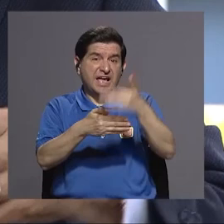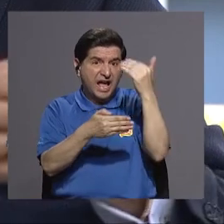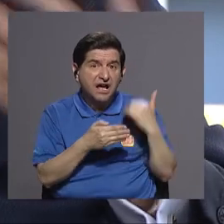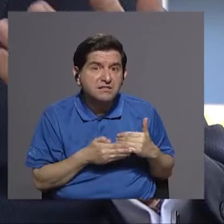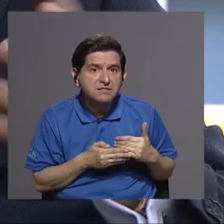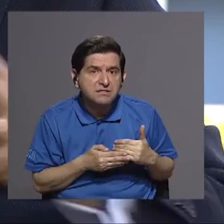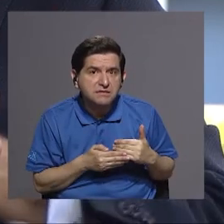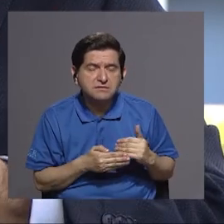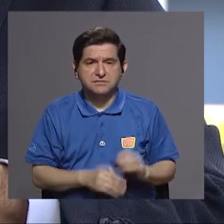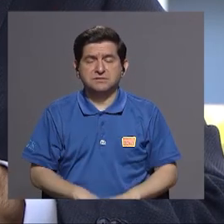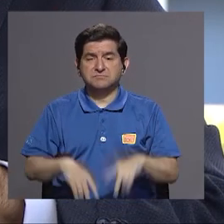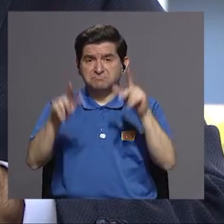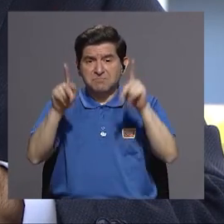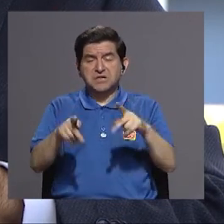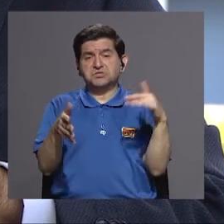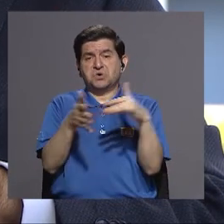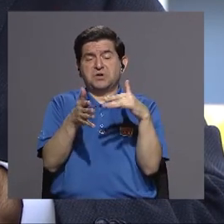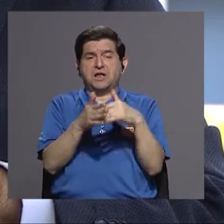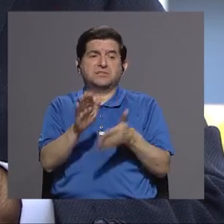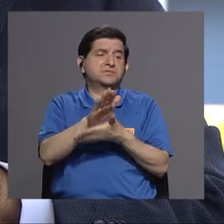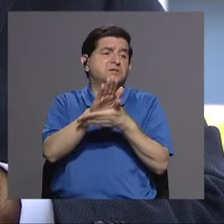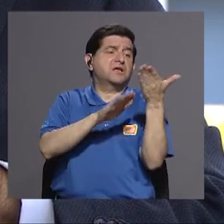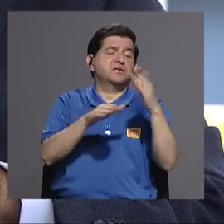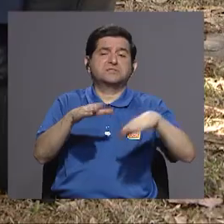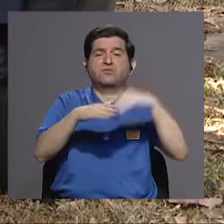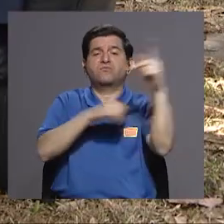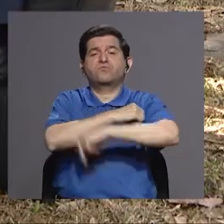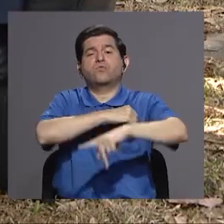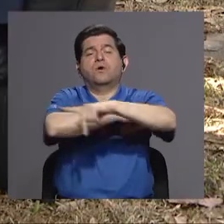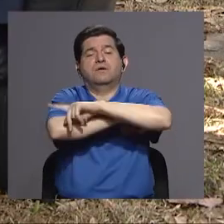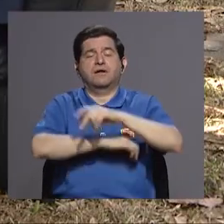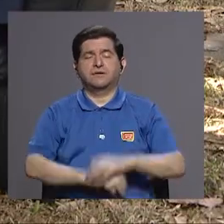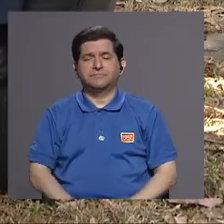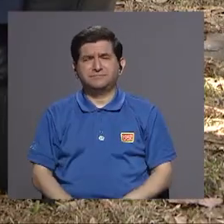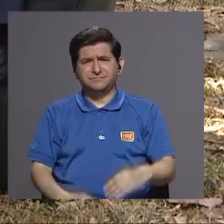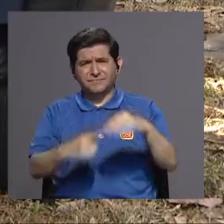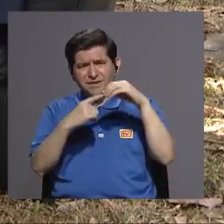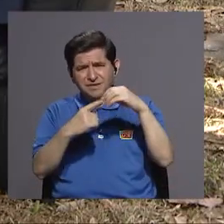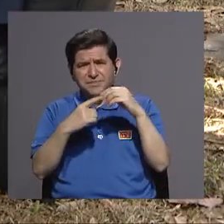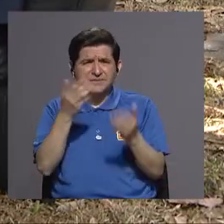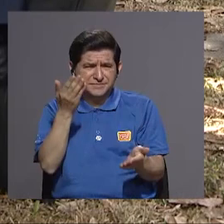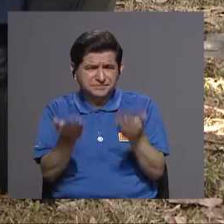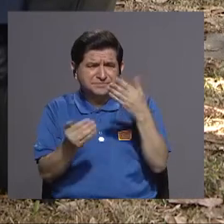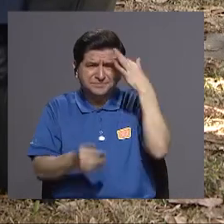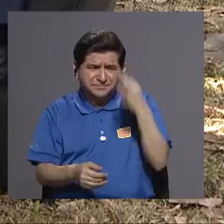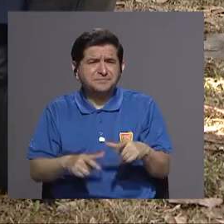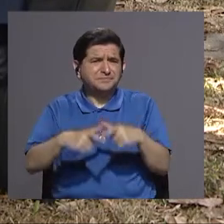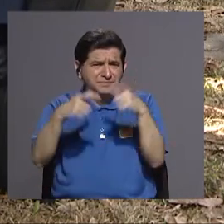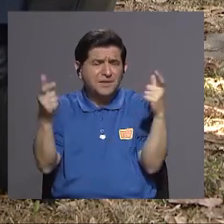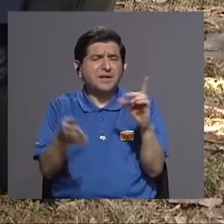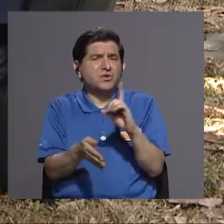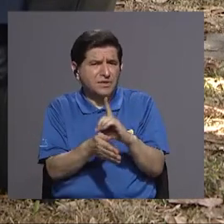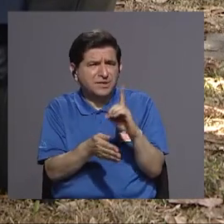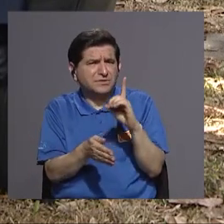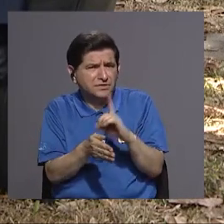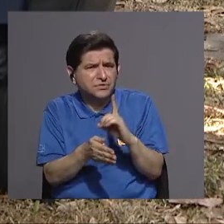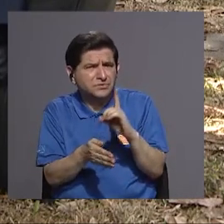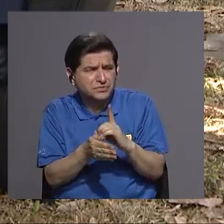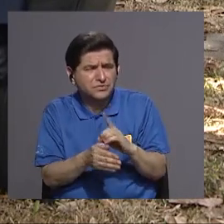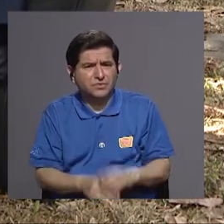de eso las personas que estudiaban tienen que irse fuera del país y bueno y principalmente todavía creo que la mayoría de los médicos